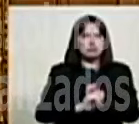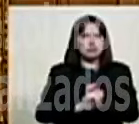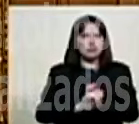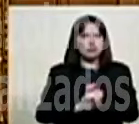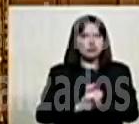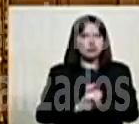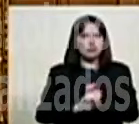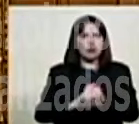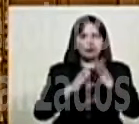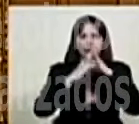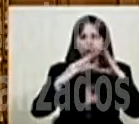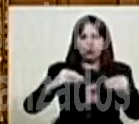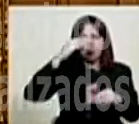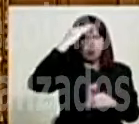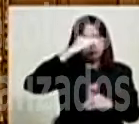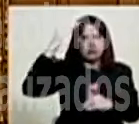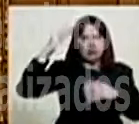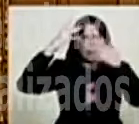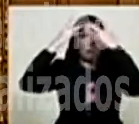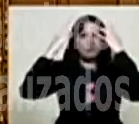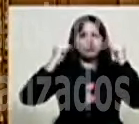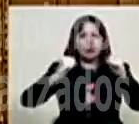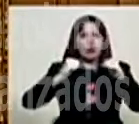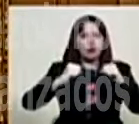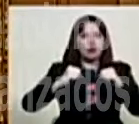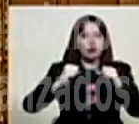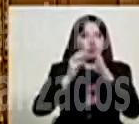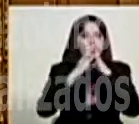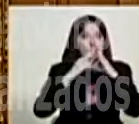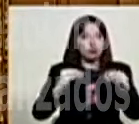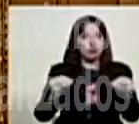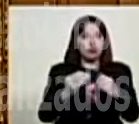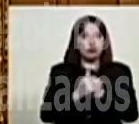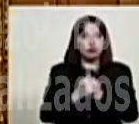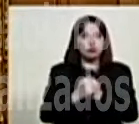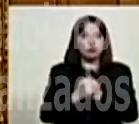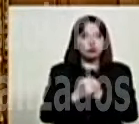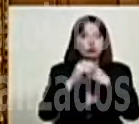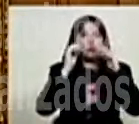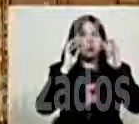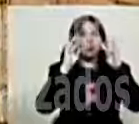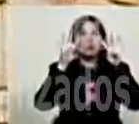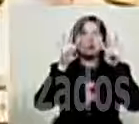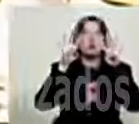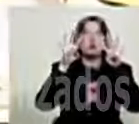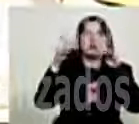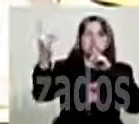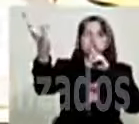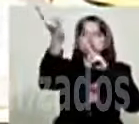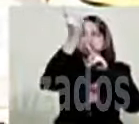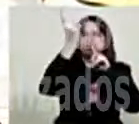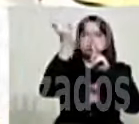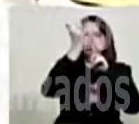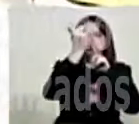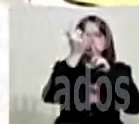Nuestros oficiales, nuestros profesionales, nuestros cadetes, vieron entrar el dron.